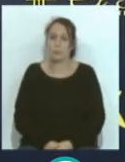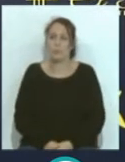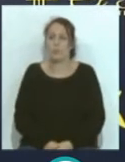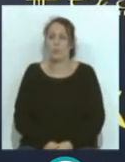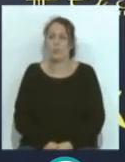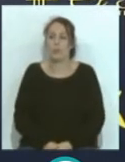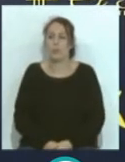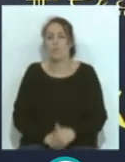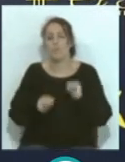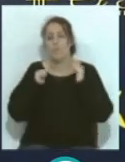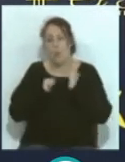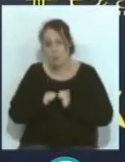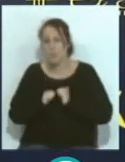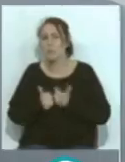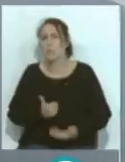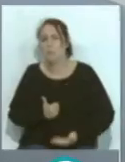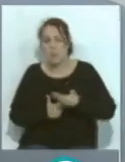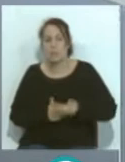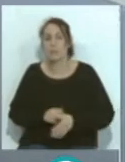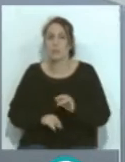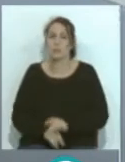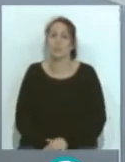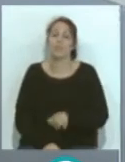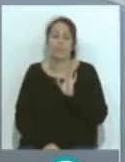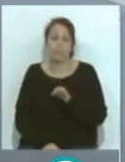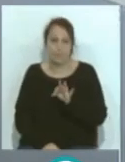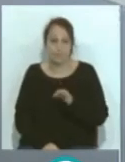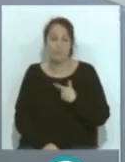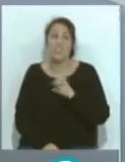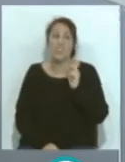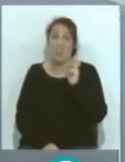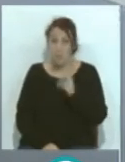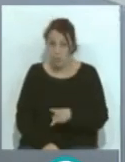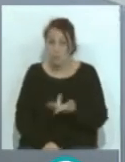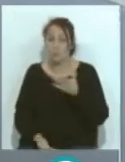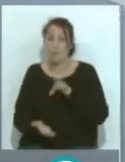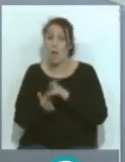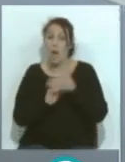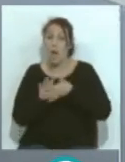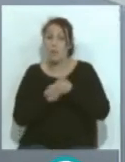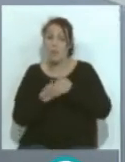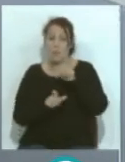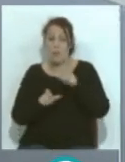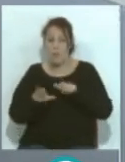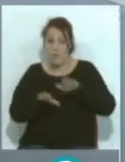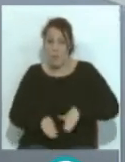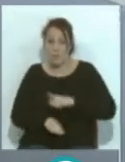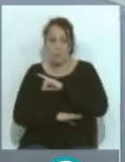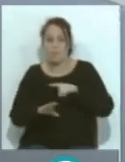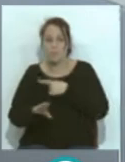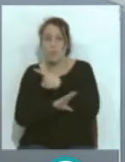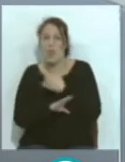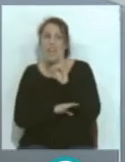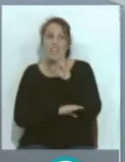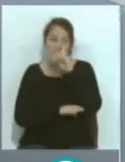La mochila es complicada, sí. La verdad que qué razón tiene cuando habla de la afición, o sea, estar en primera división